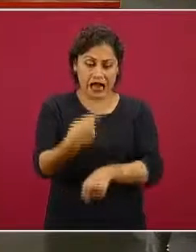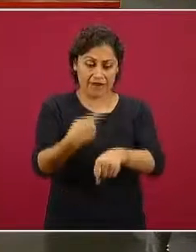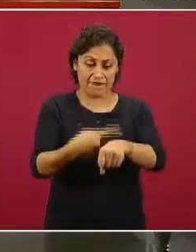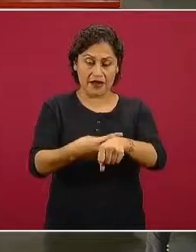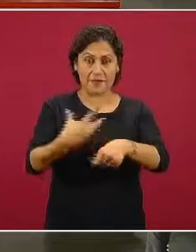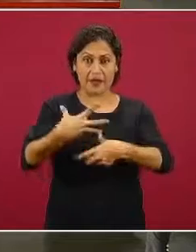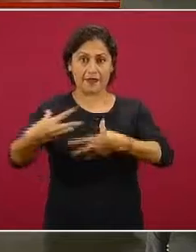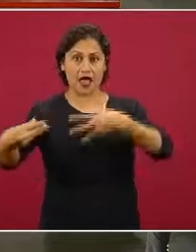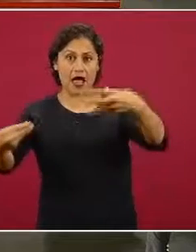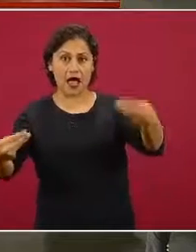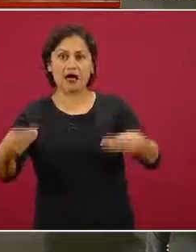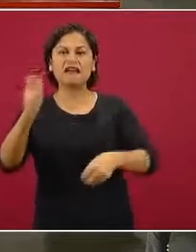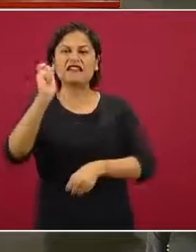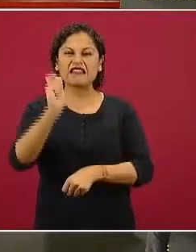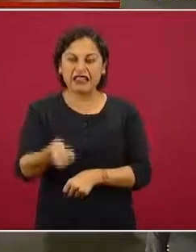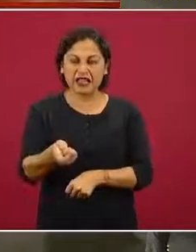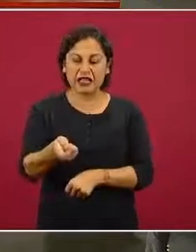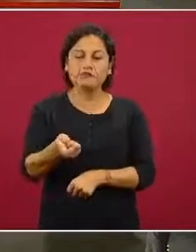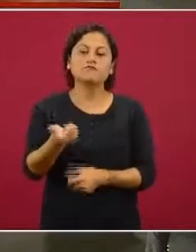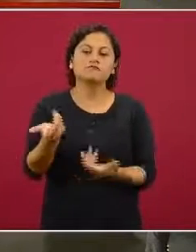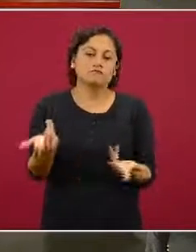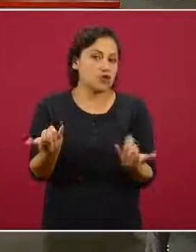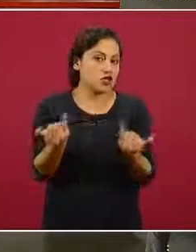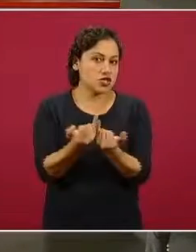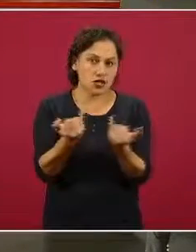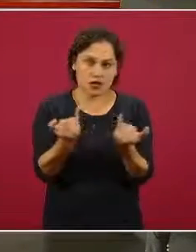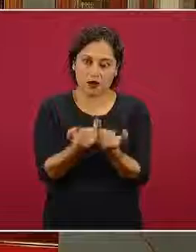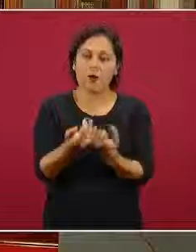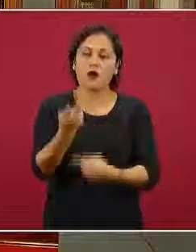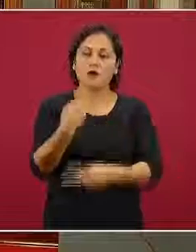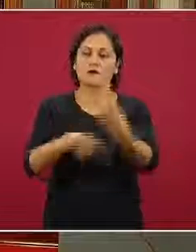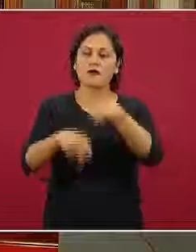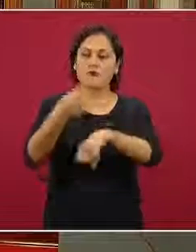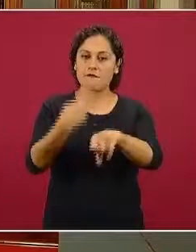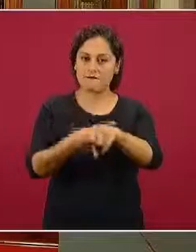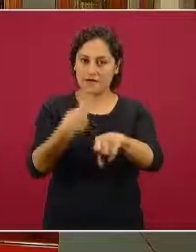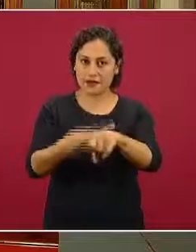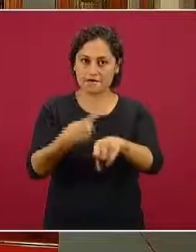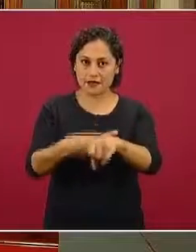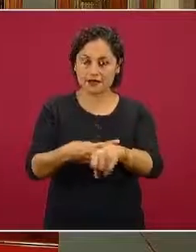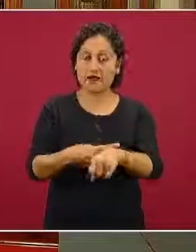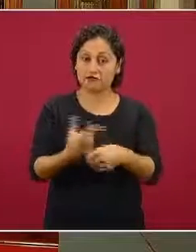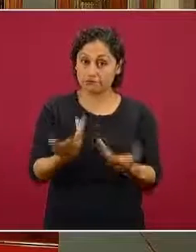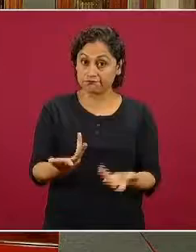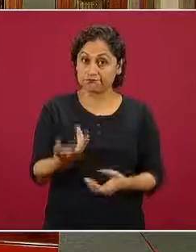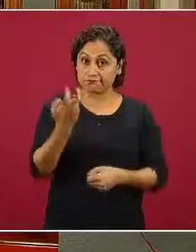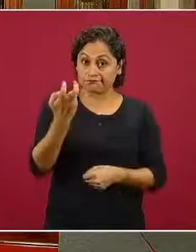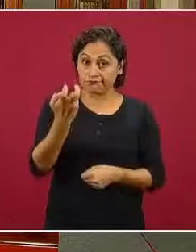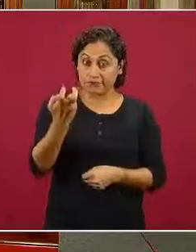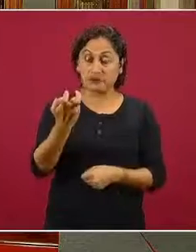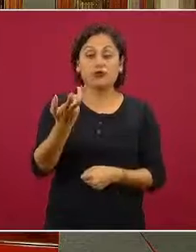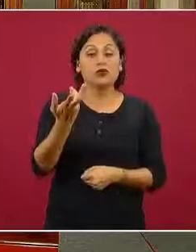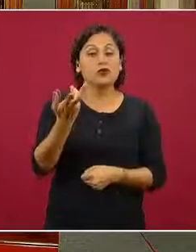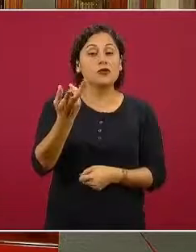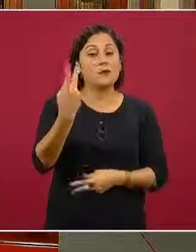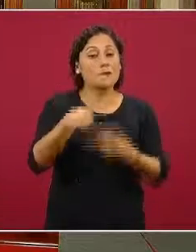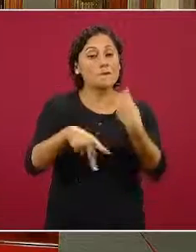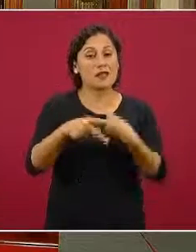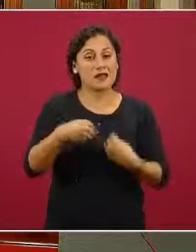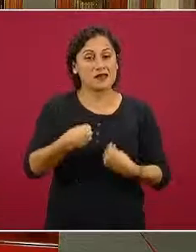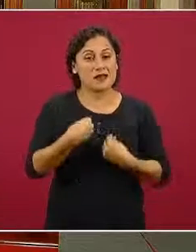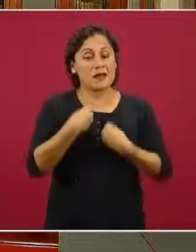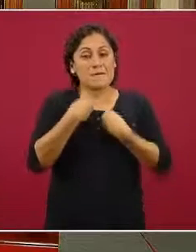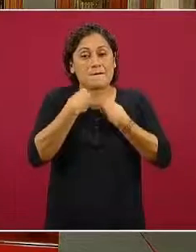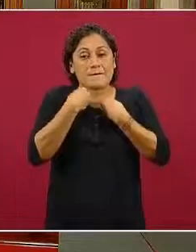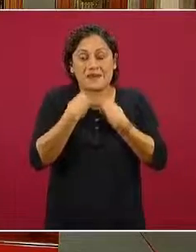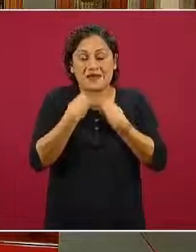no transmisibles en México han tenido un impacto monumental en disminuir la calidad de vida e incluso la